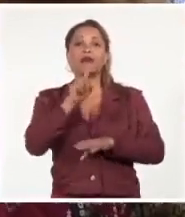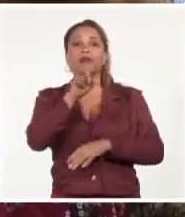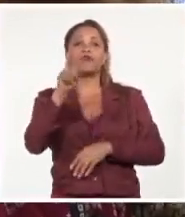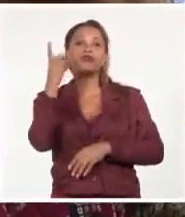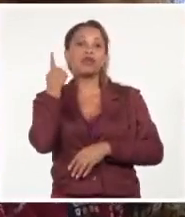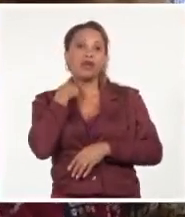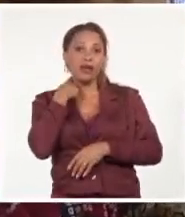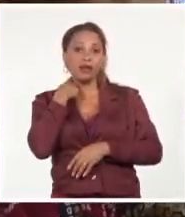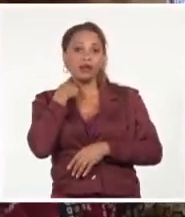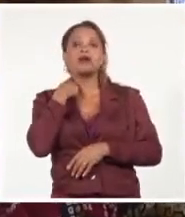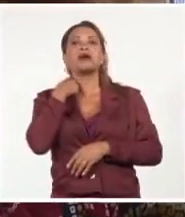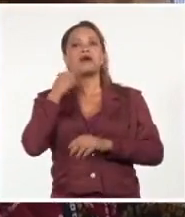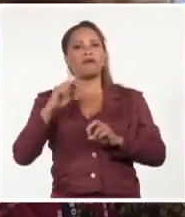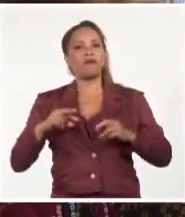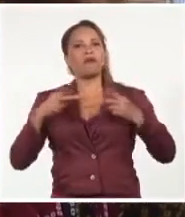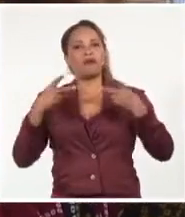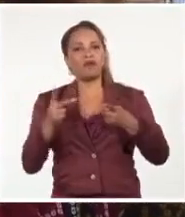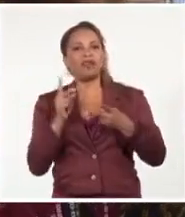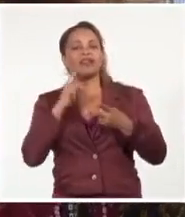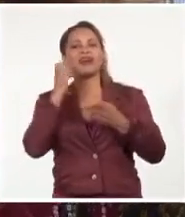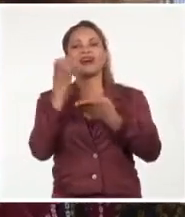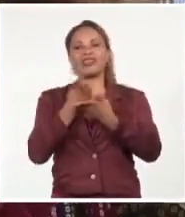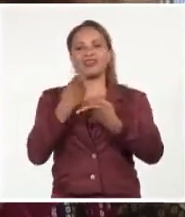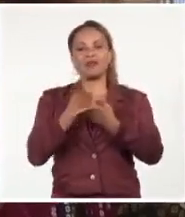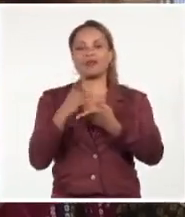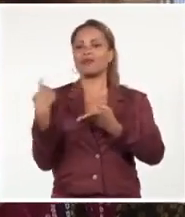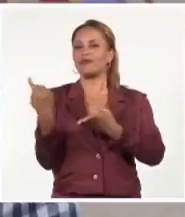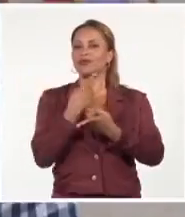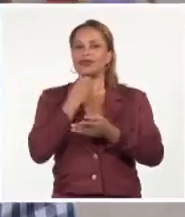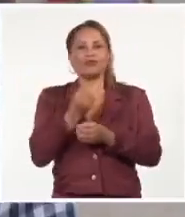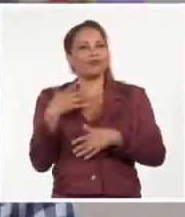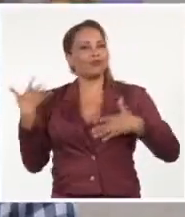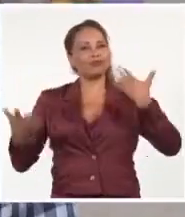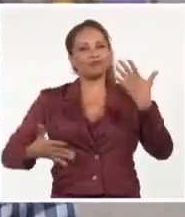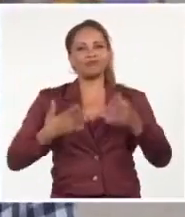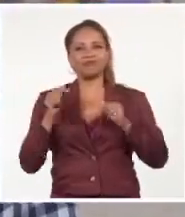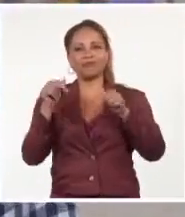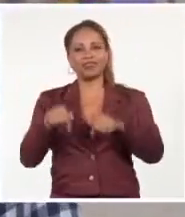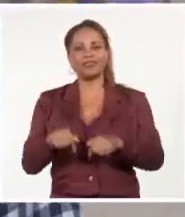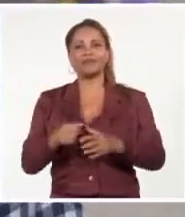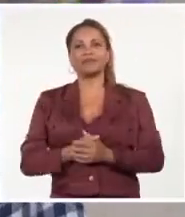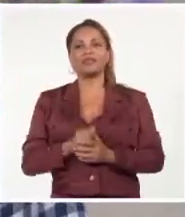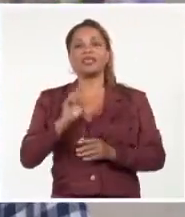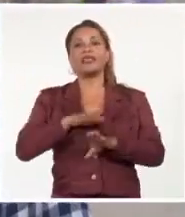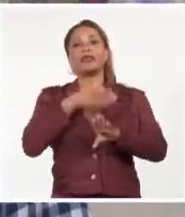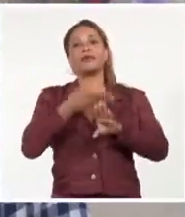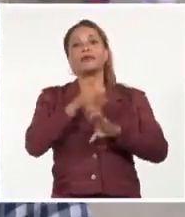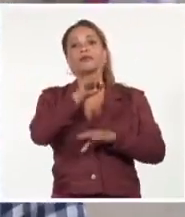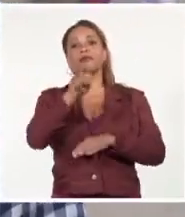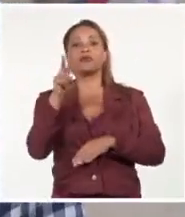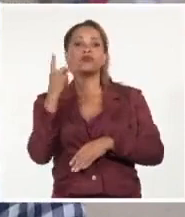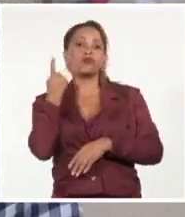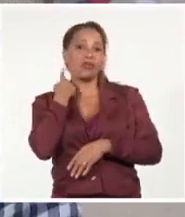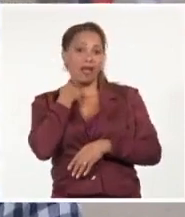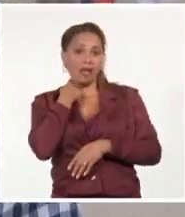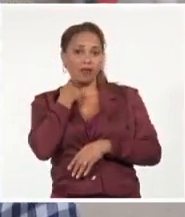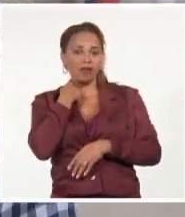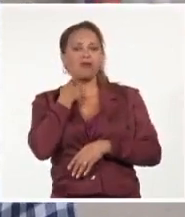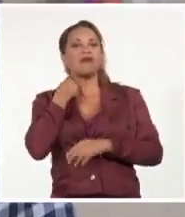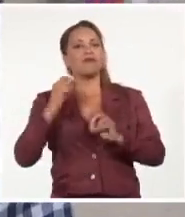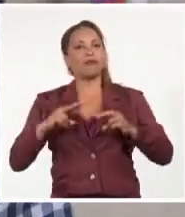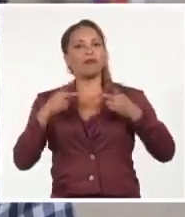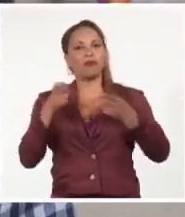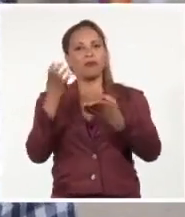estamos en nuestro Consejo Catedral y es un orgullo estar aquí hoy. Hoy, después de 12 años, tenemos escuelas,